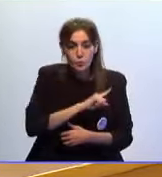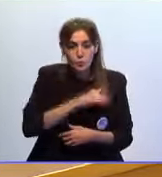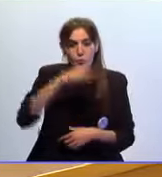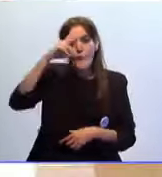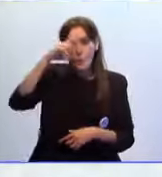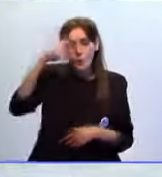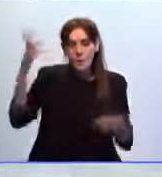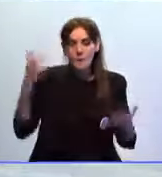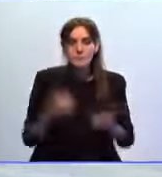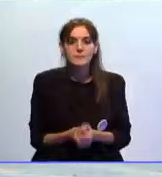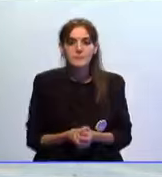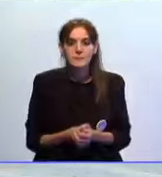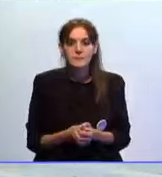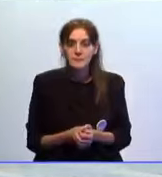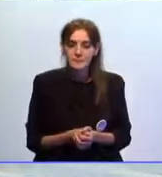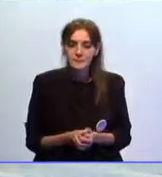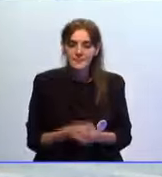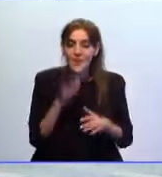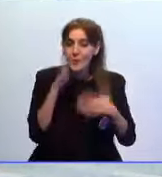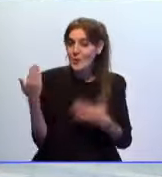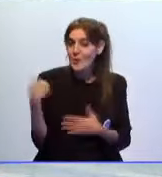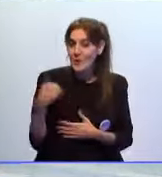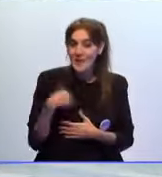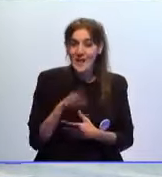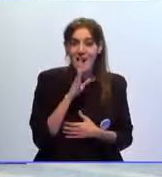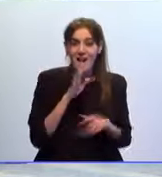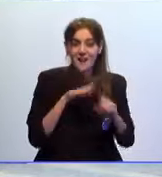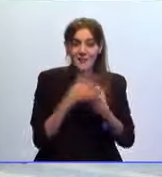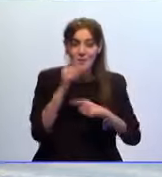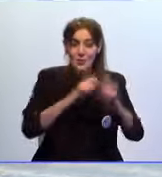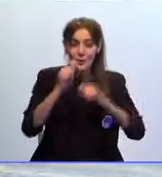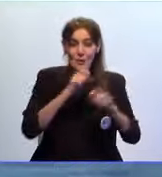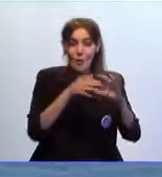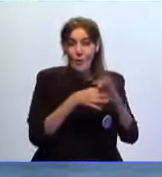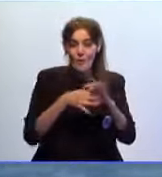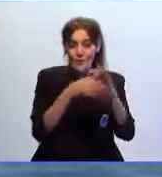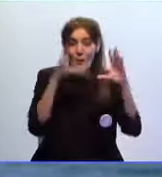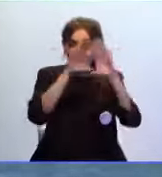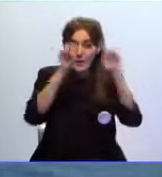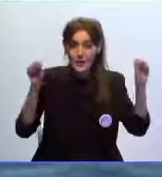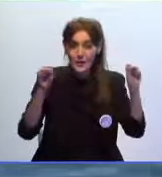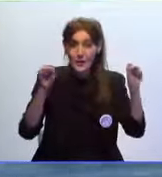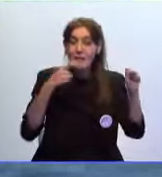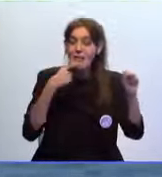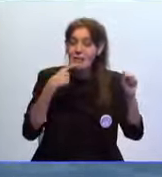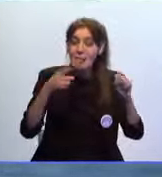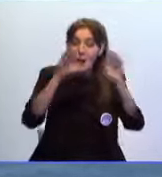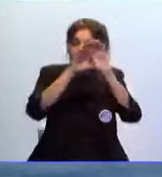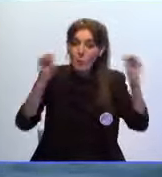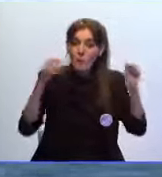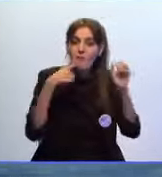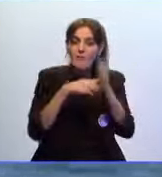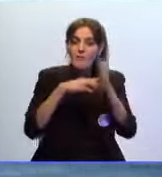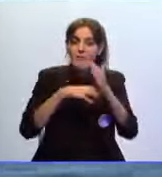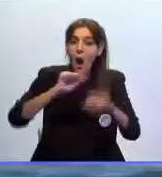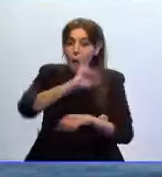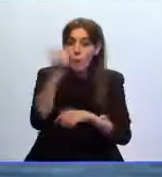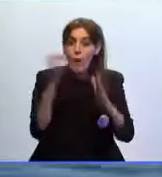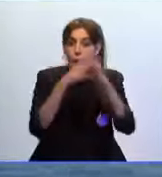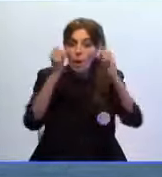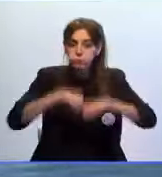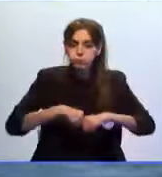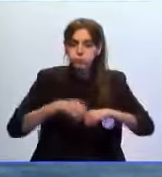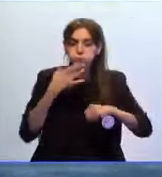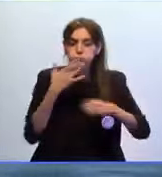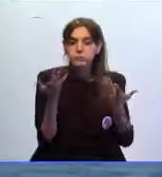preocupa. Pues a este respecto, la Asociación Unificada de Guardias Civiles se congratula de la aprobación unánime por parte del